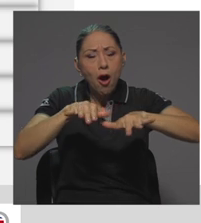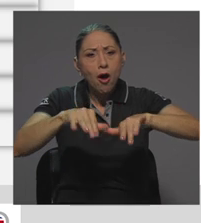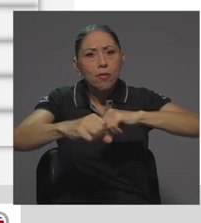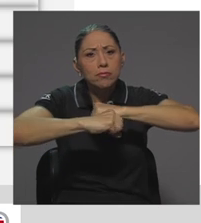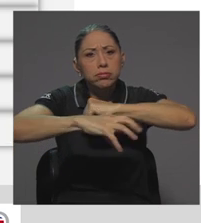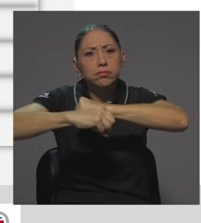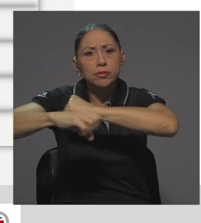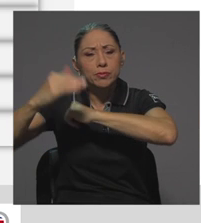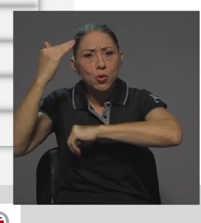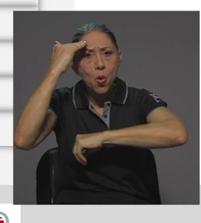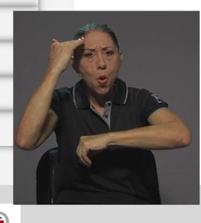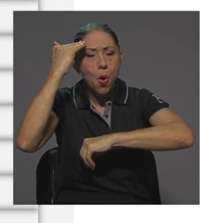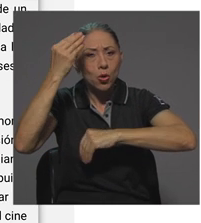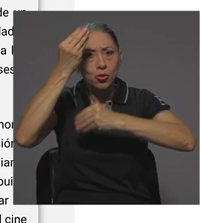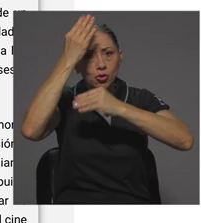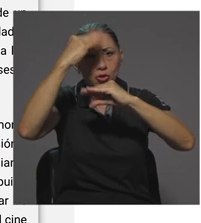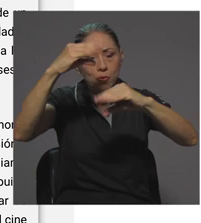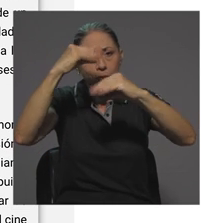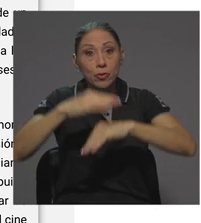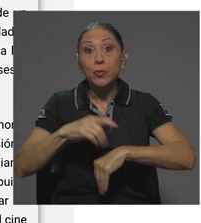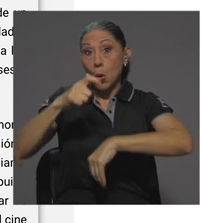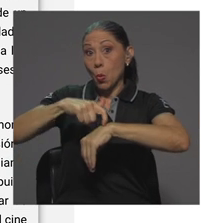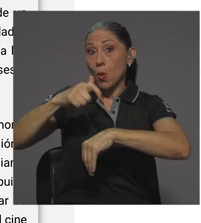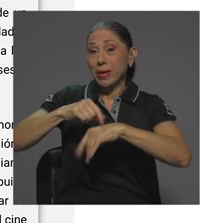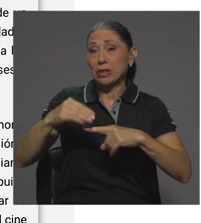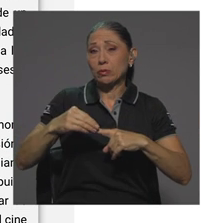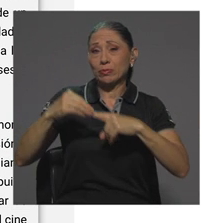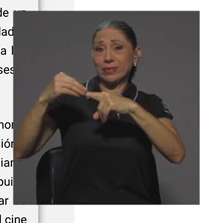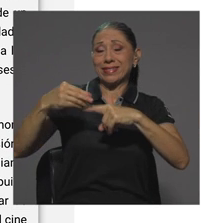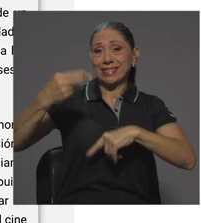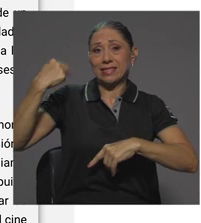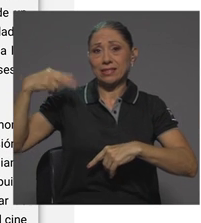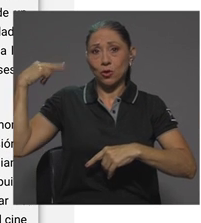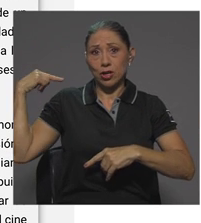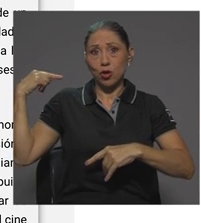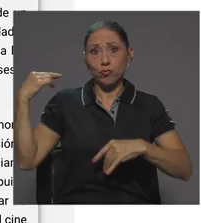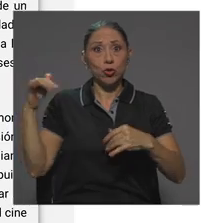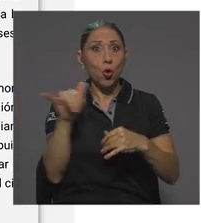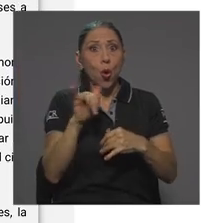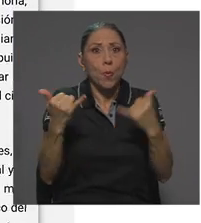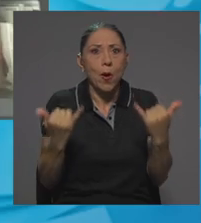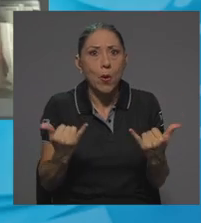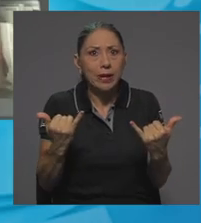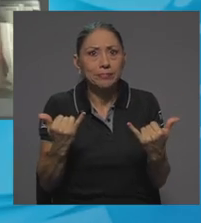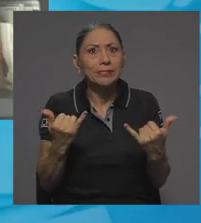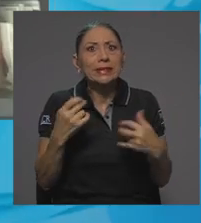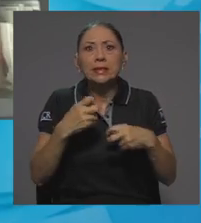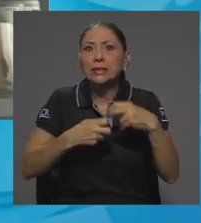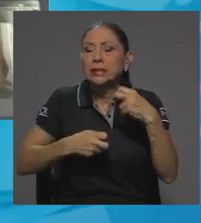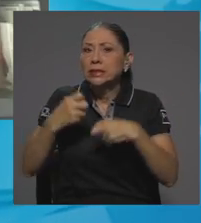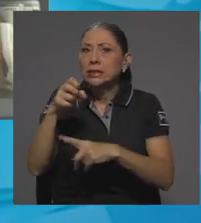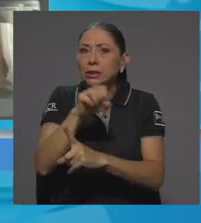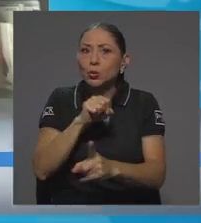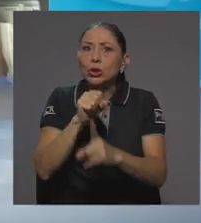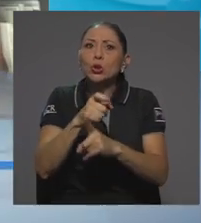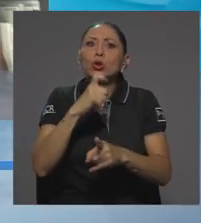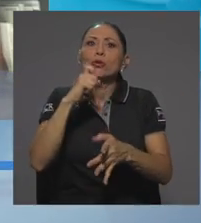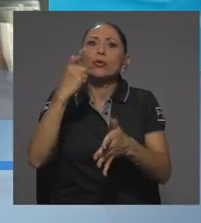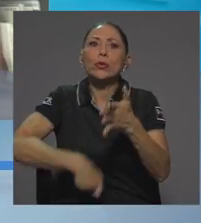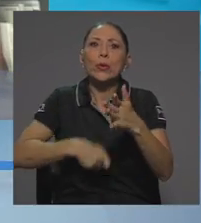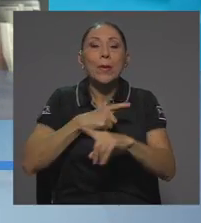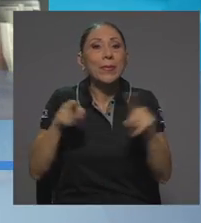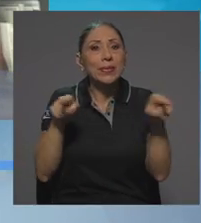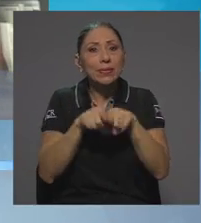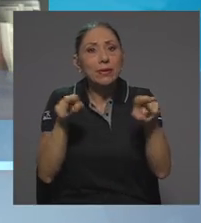conocimiento. En un momento histórico como en el que estamos, de crisis, pero también en un momento en el que